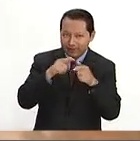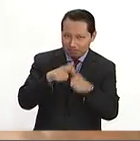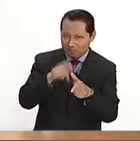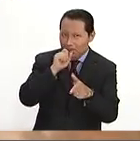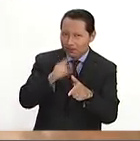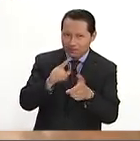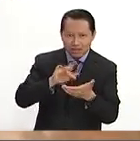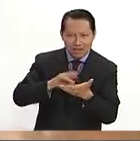Gracias. Muchas gracias a ustedes. a ustedes.